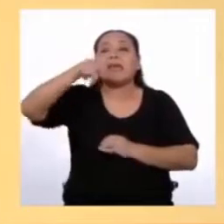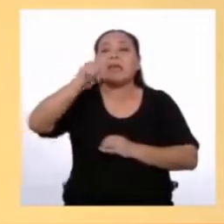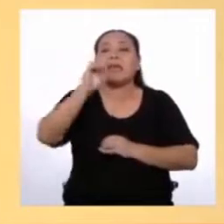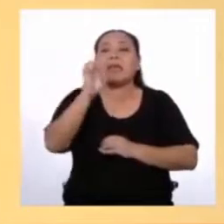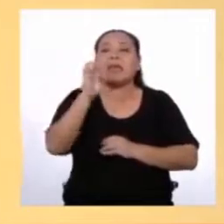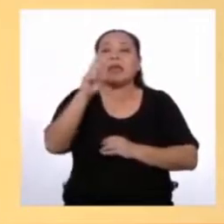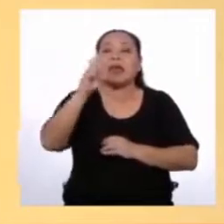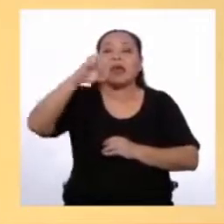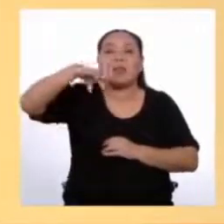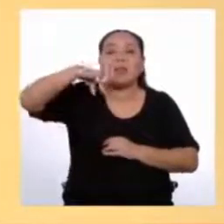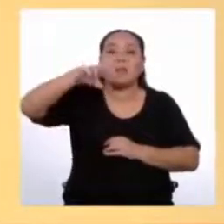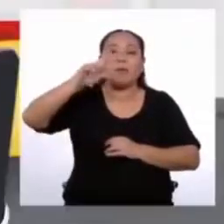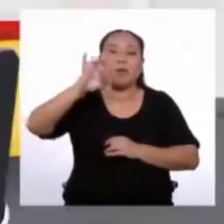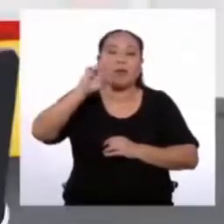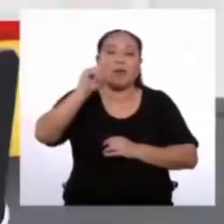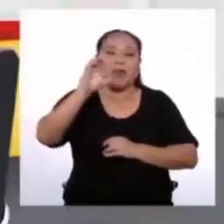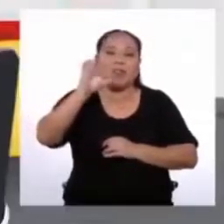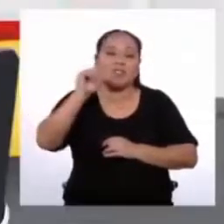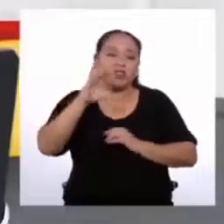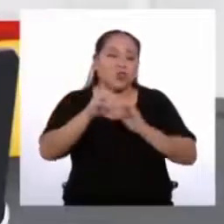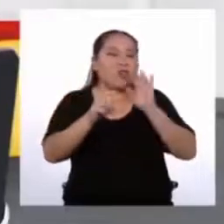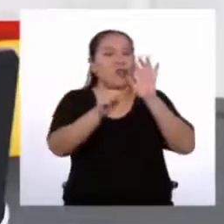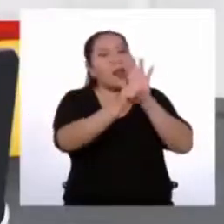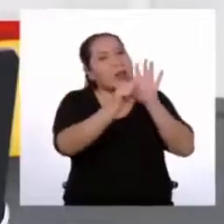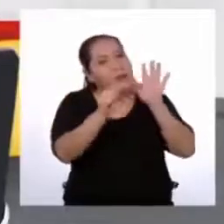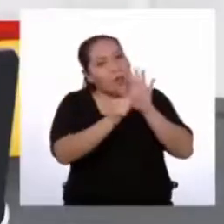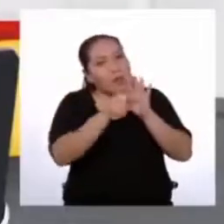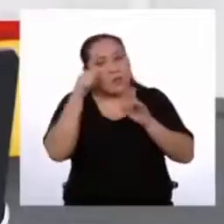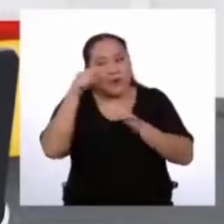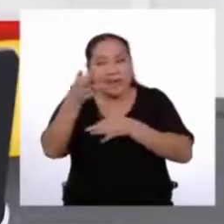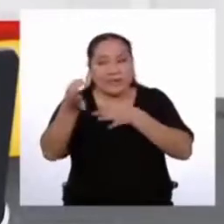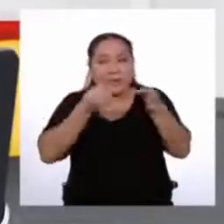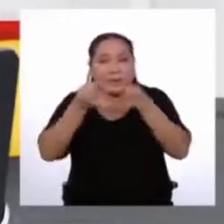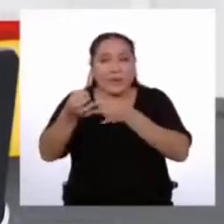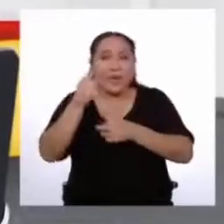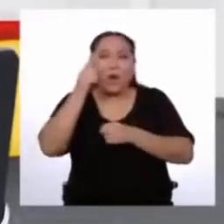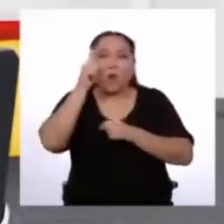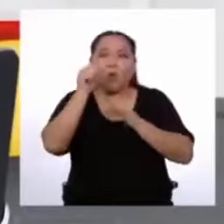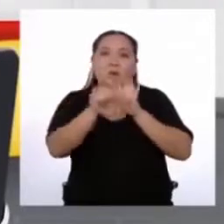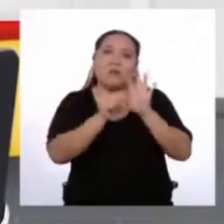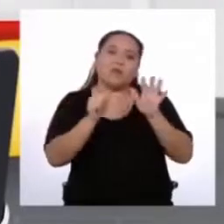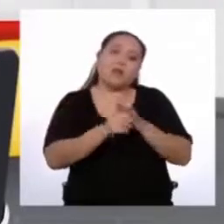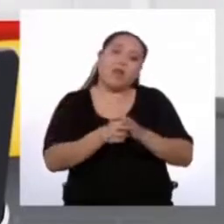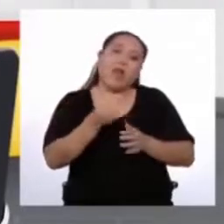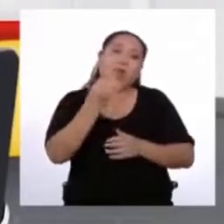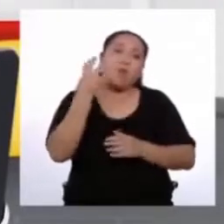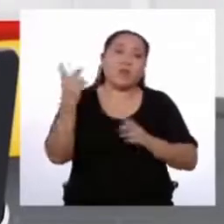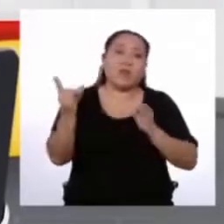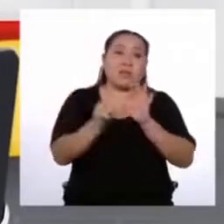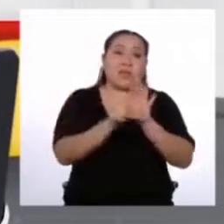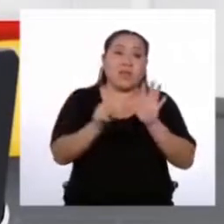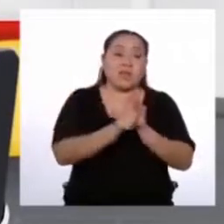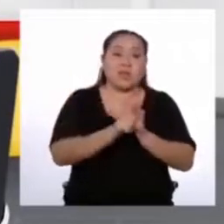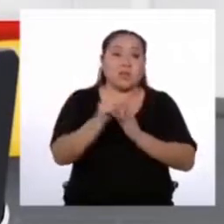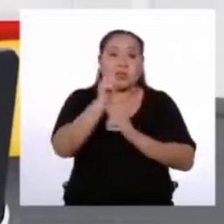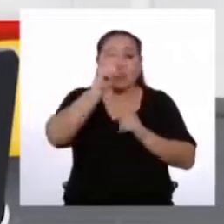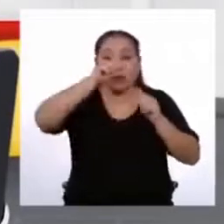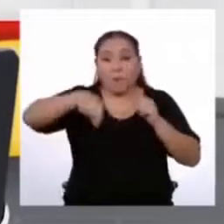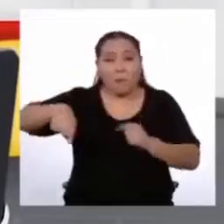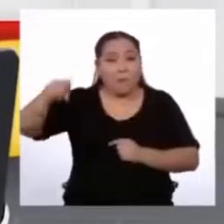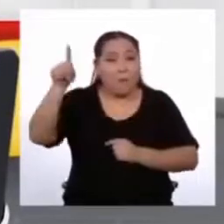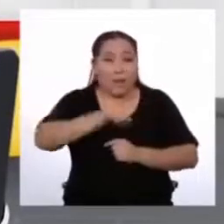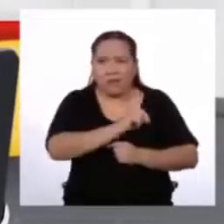del artículo Por supuesto, porque pueden haber varias leyes que no es que estén mal,